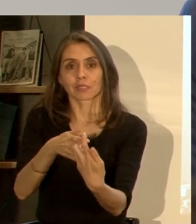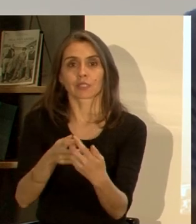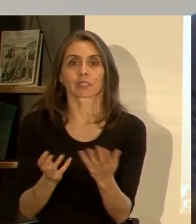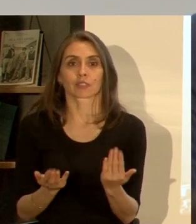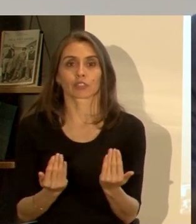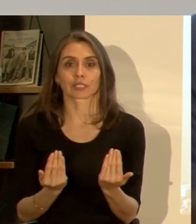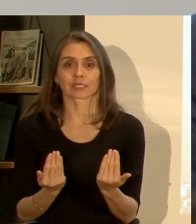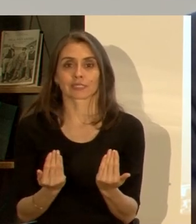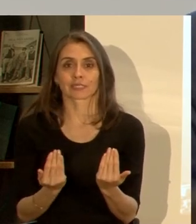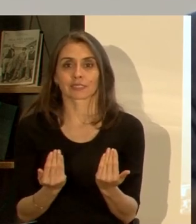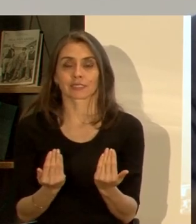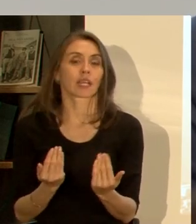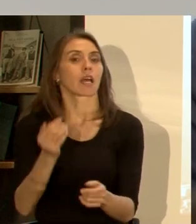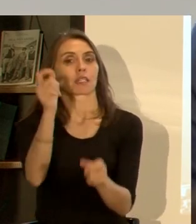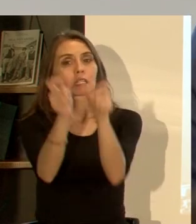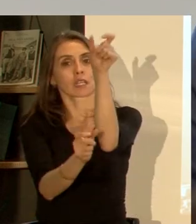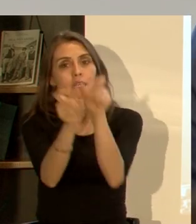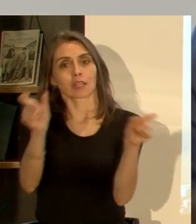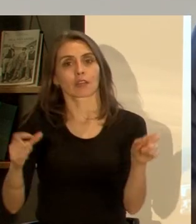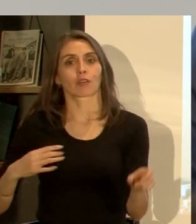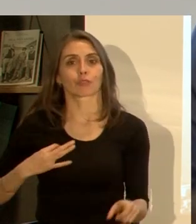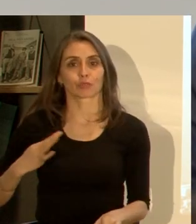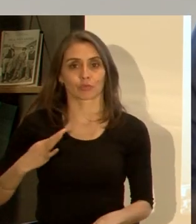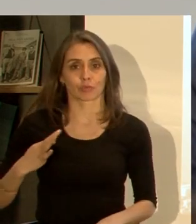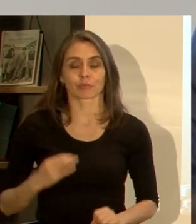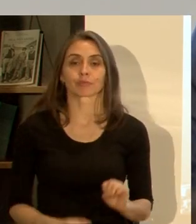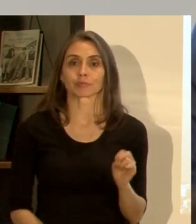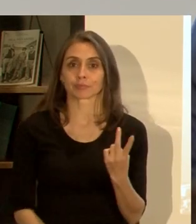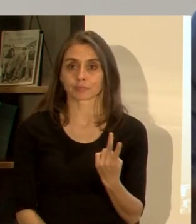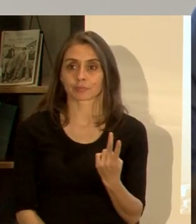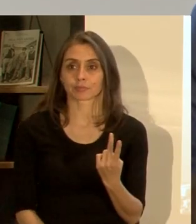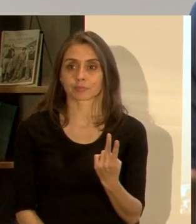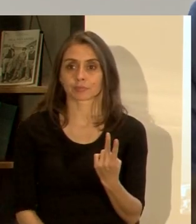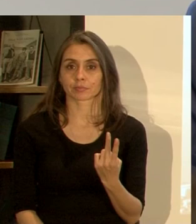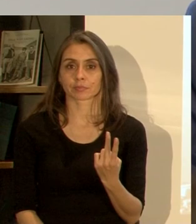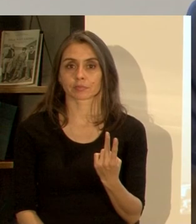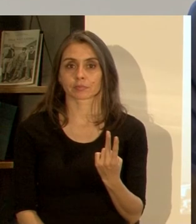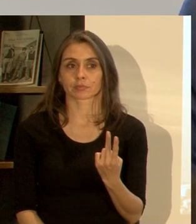necesidades y a la voluntad de la población lo segundo es que